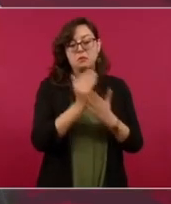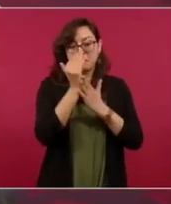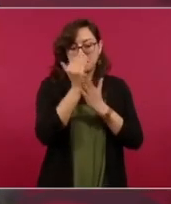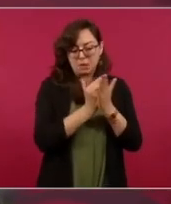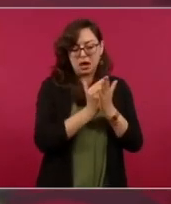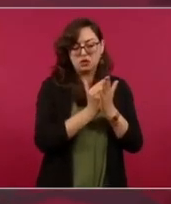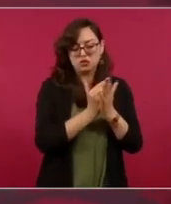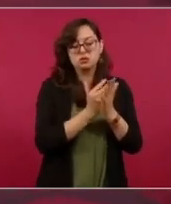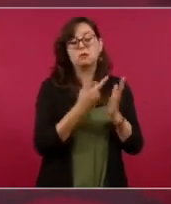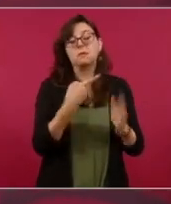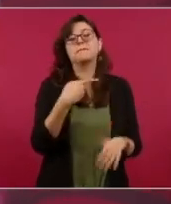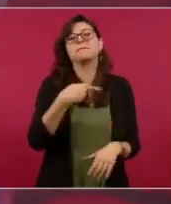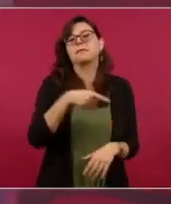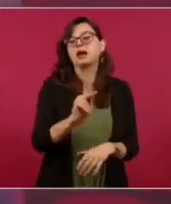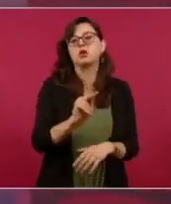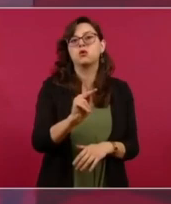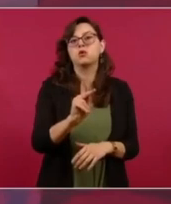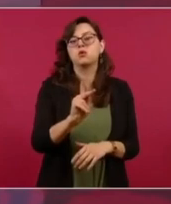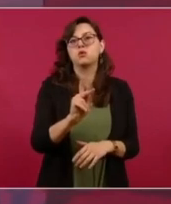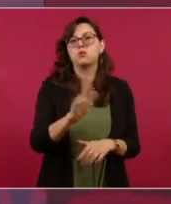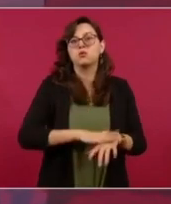imagínense lo que ayudaría,